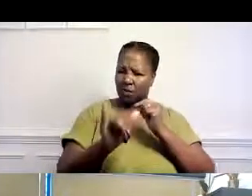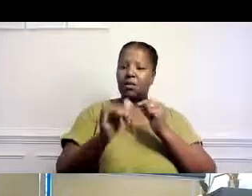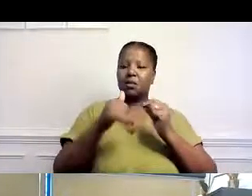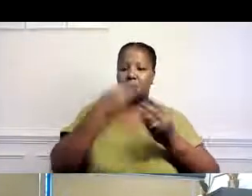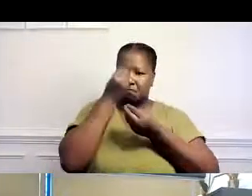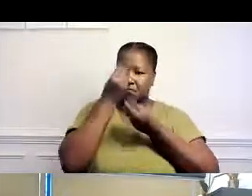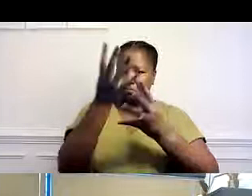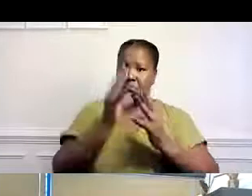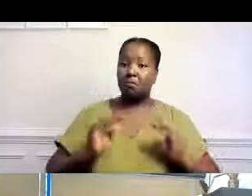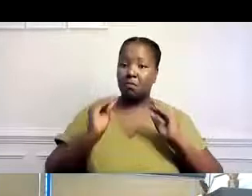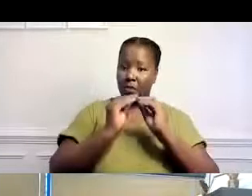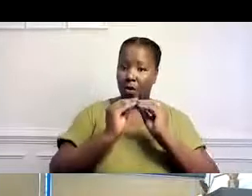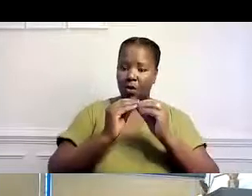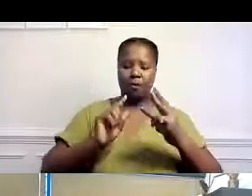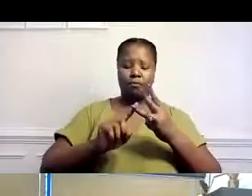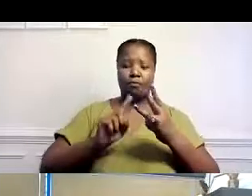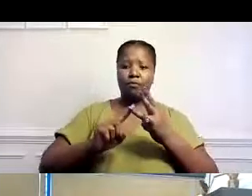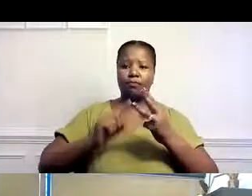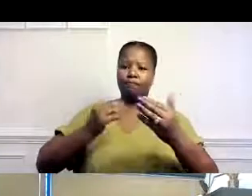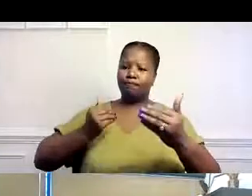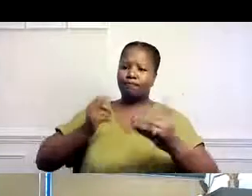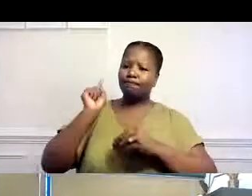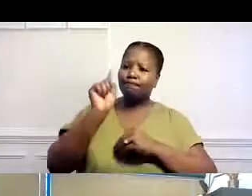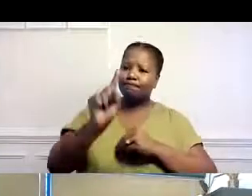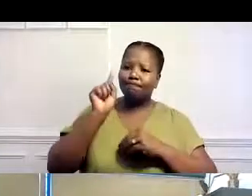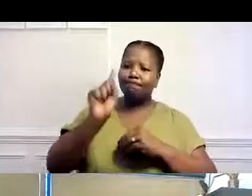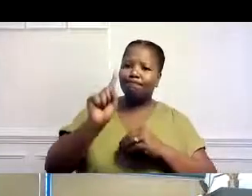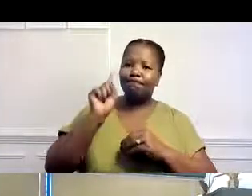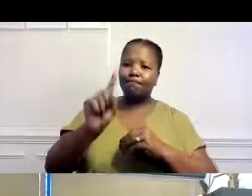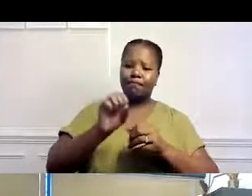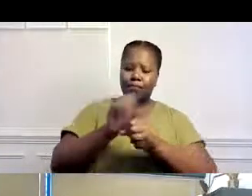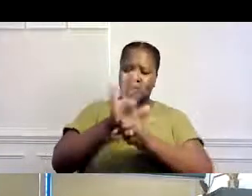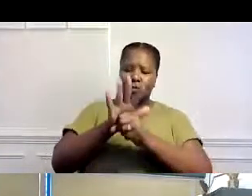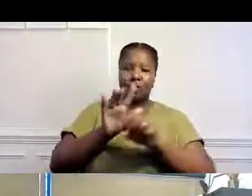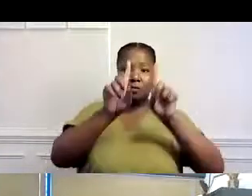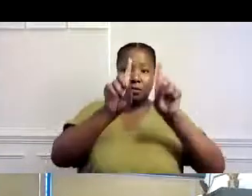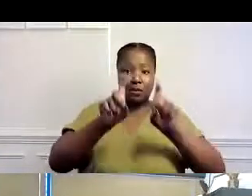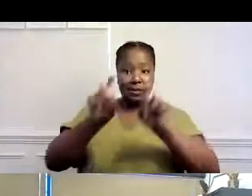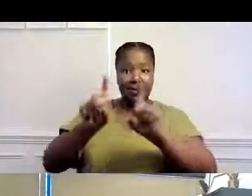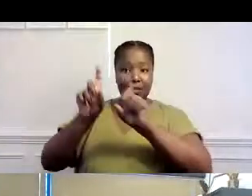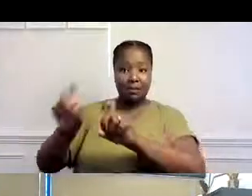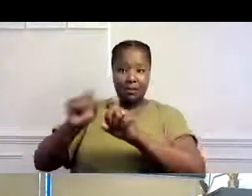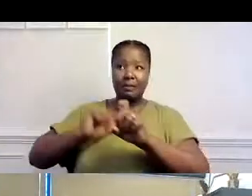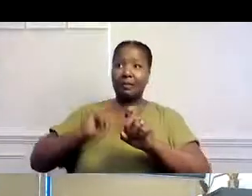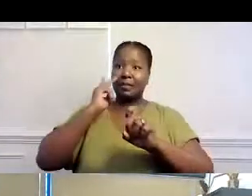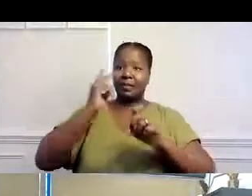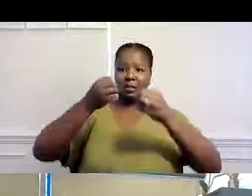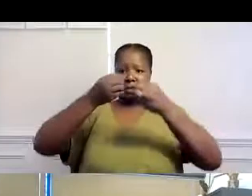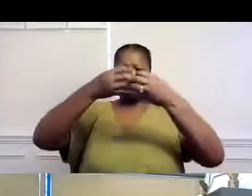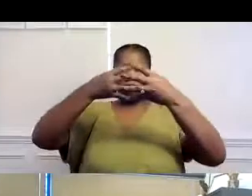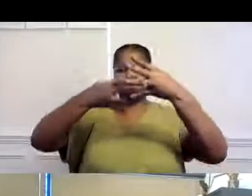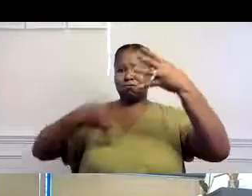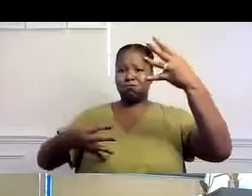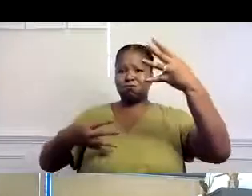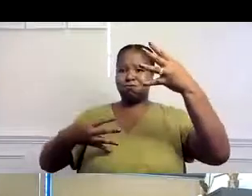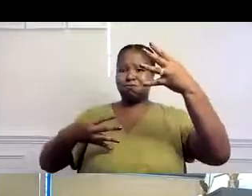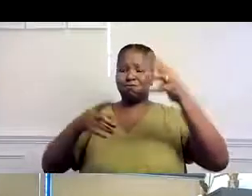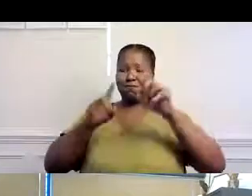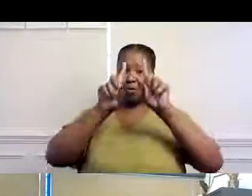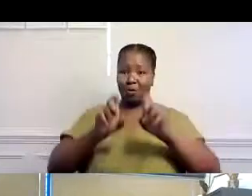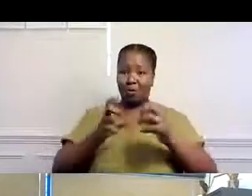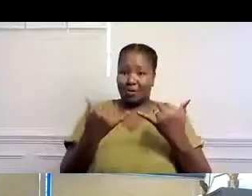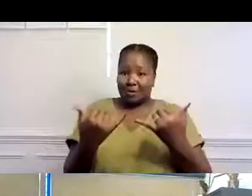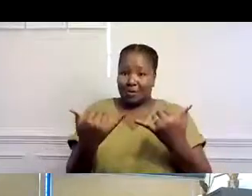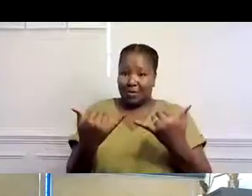se les asigna designaciones. También pruebas de COVID rutinarios o regulares. Creo que ya